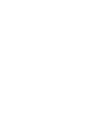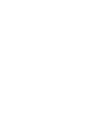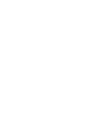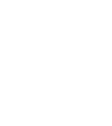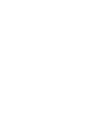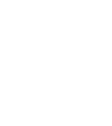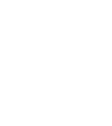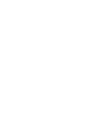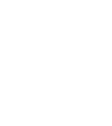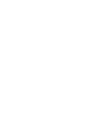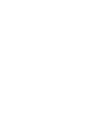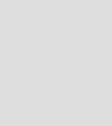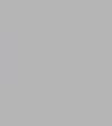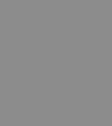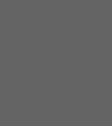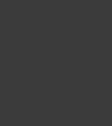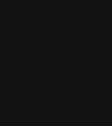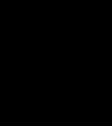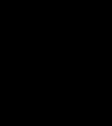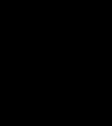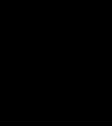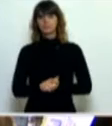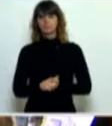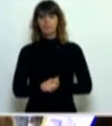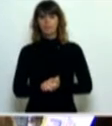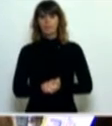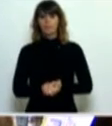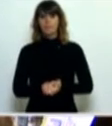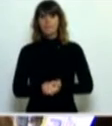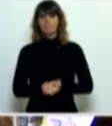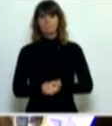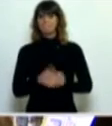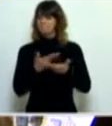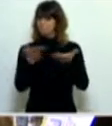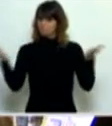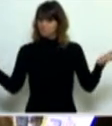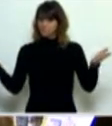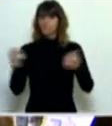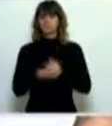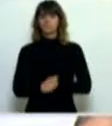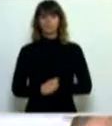Gracias, muchas gracias señora Presidenta, muchas gracias, señores legisladores.